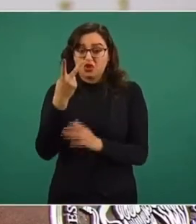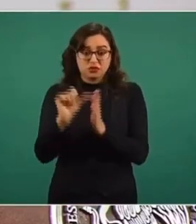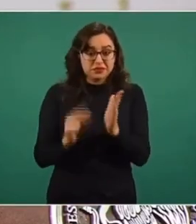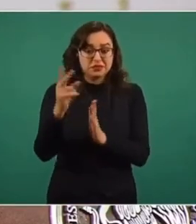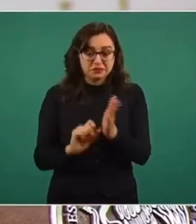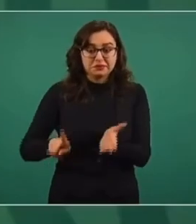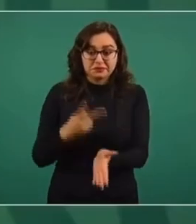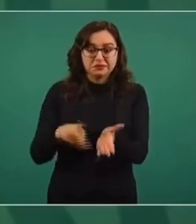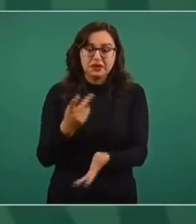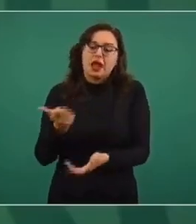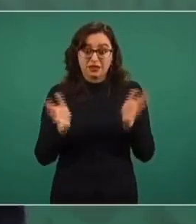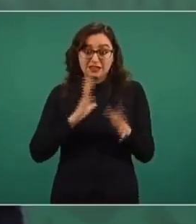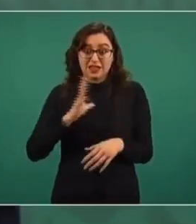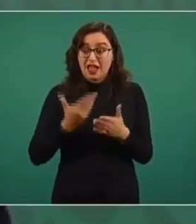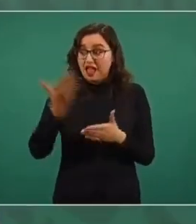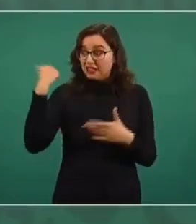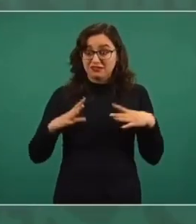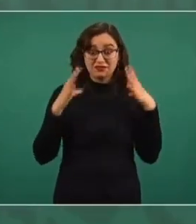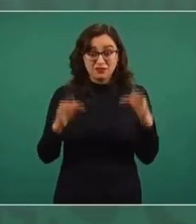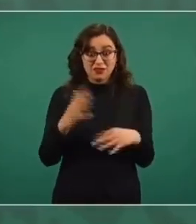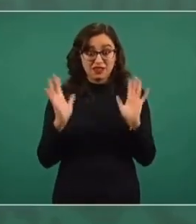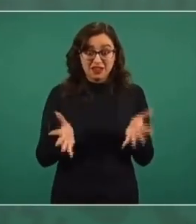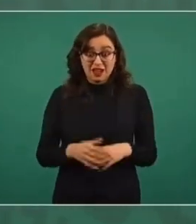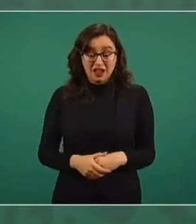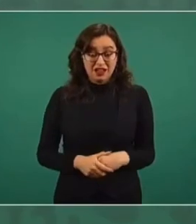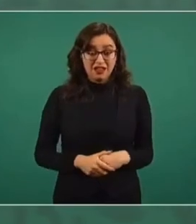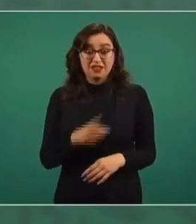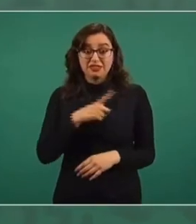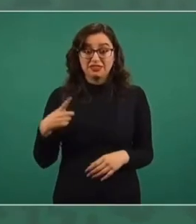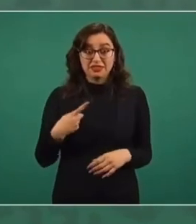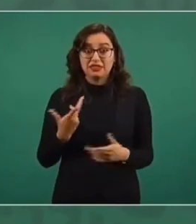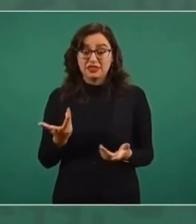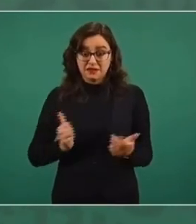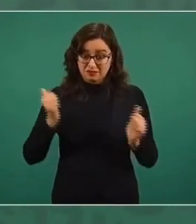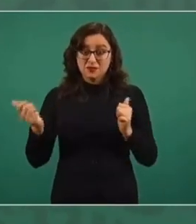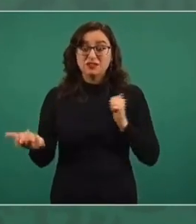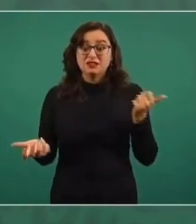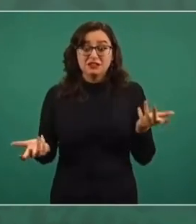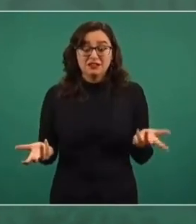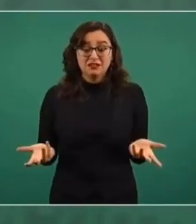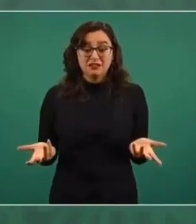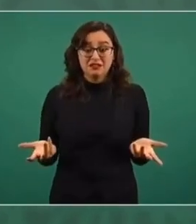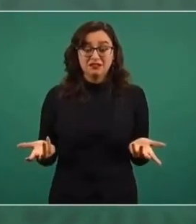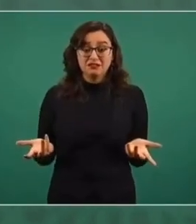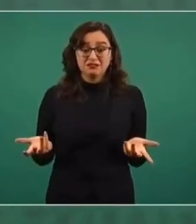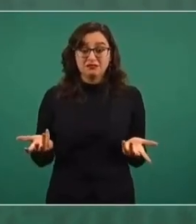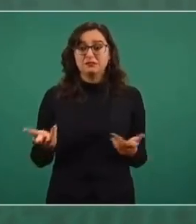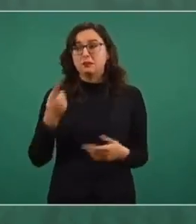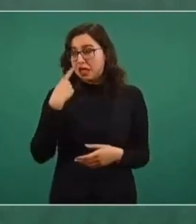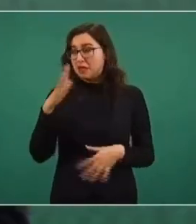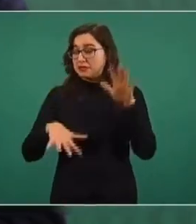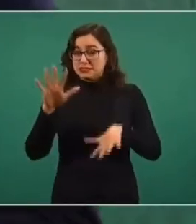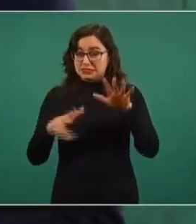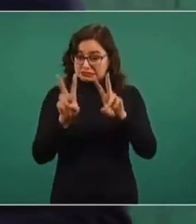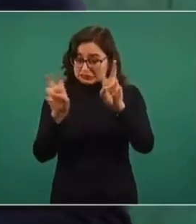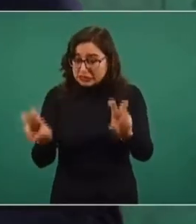se va llevar a cabo la vacunación. Esto no se conoce mucho porque